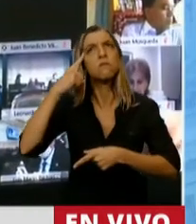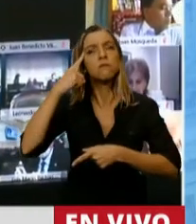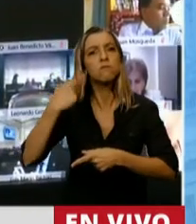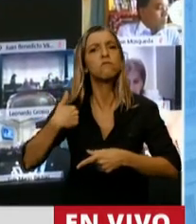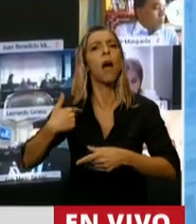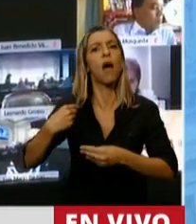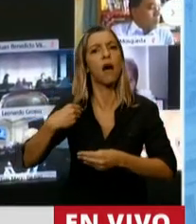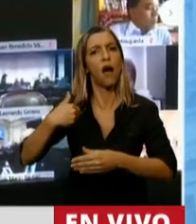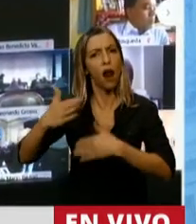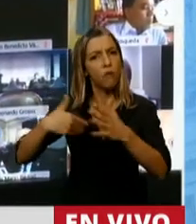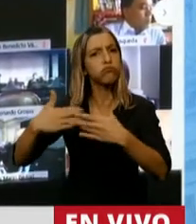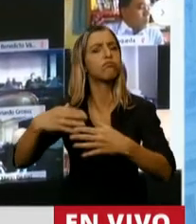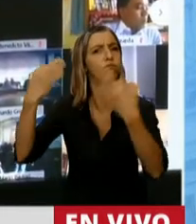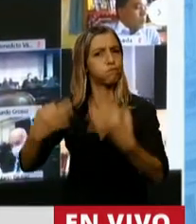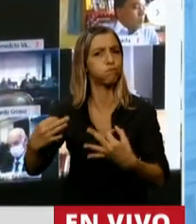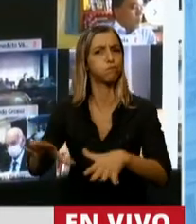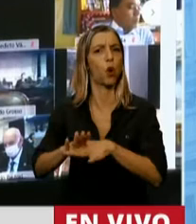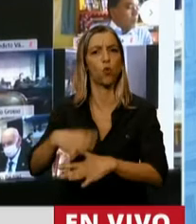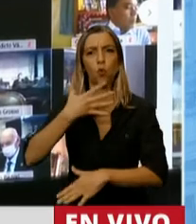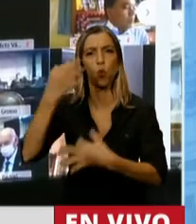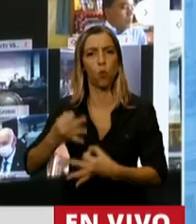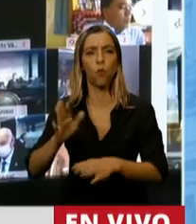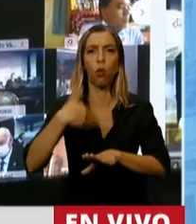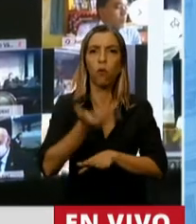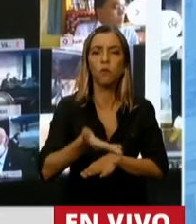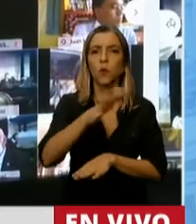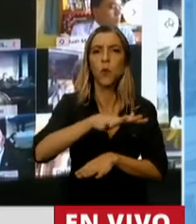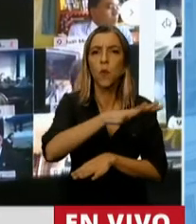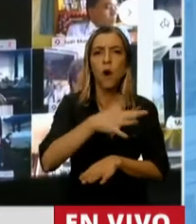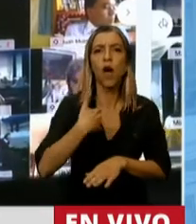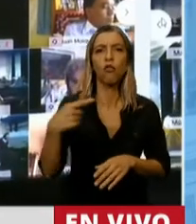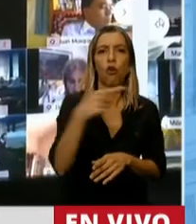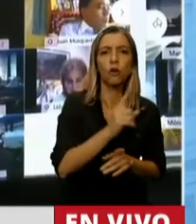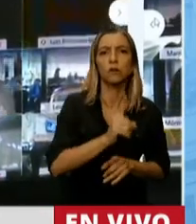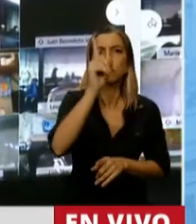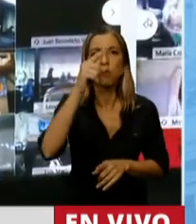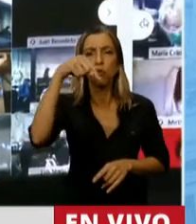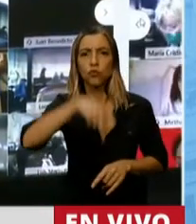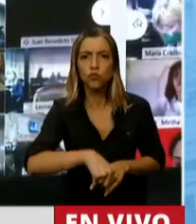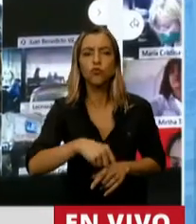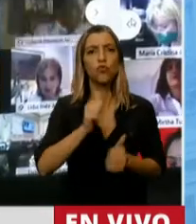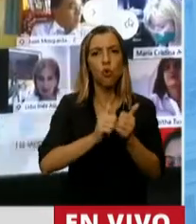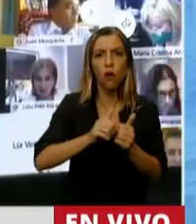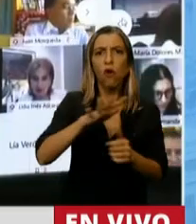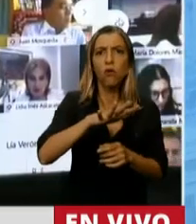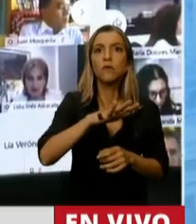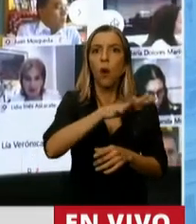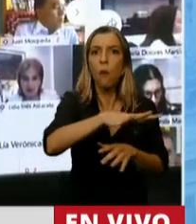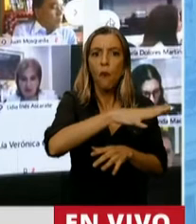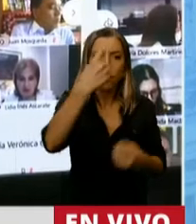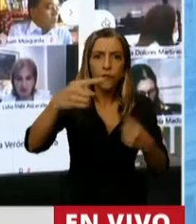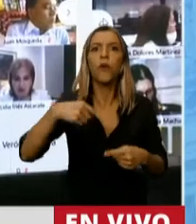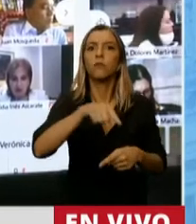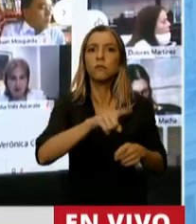el asfalto definitivo en los barrios del oeste, del norte y del sur de la ciudad de Rosario, además de